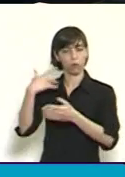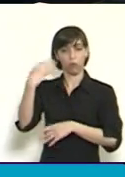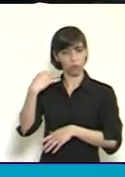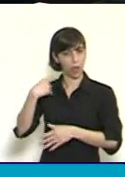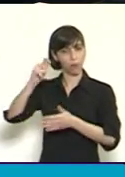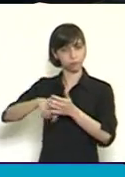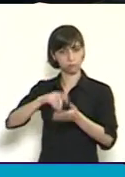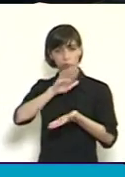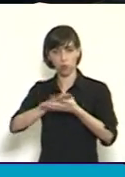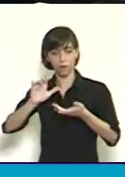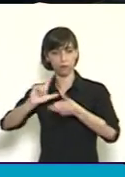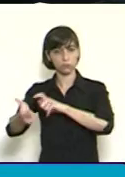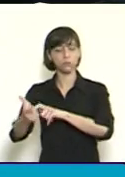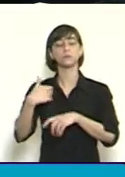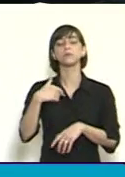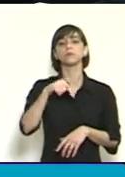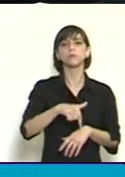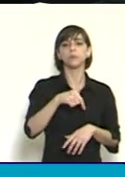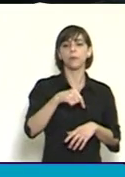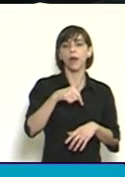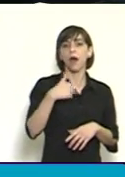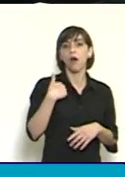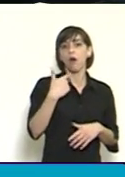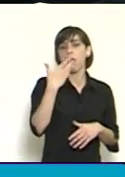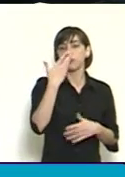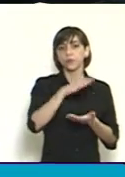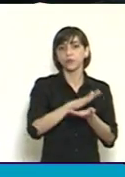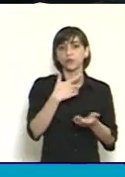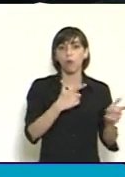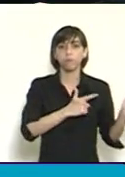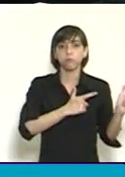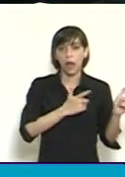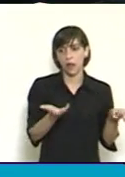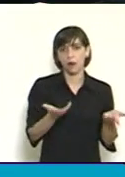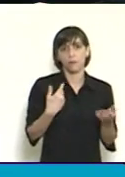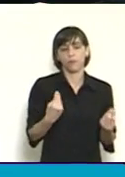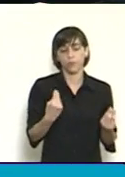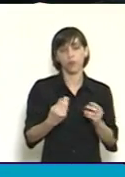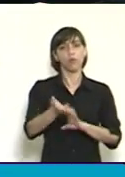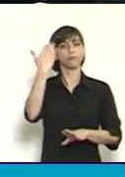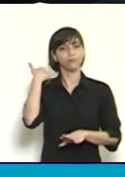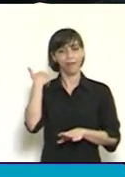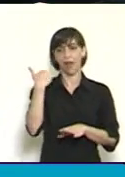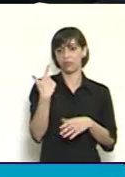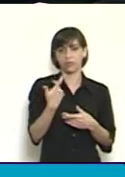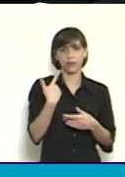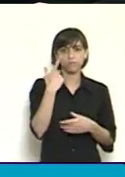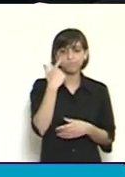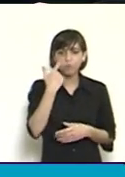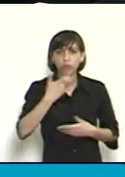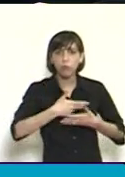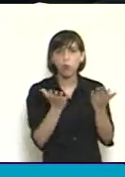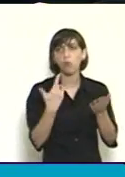tenía las atribuciones sobre las armas, particularmente no estaba sometido a ninguno de los controles públicos, ni de